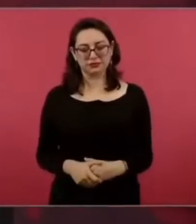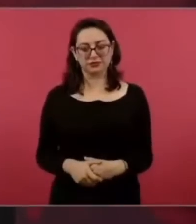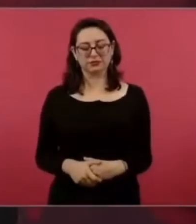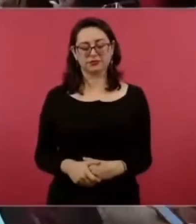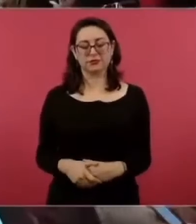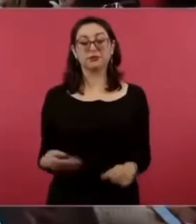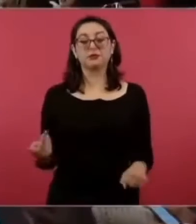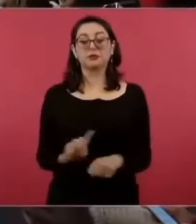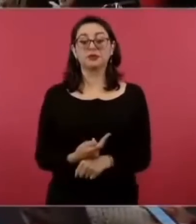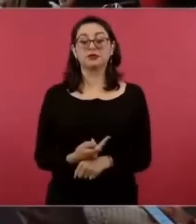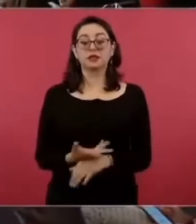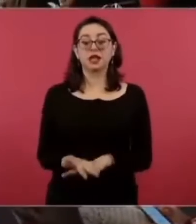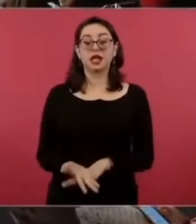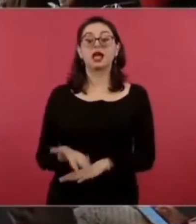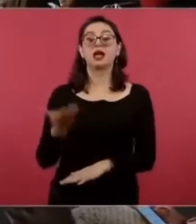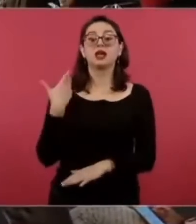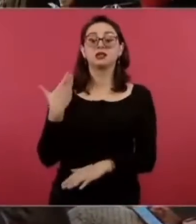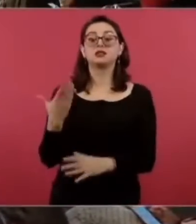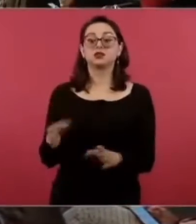el gobierno